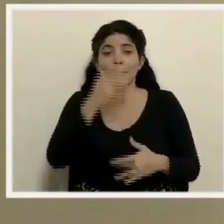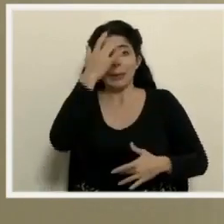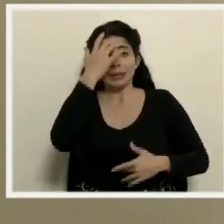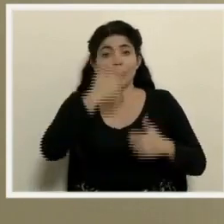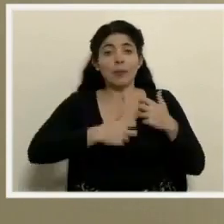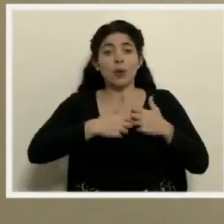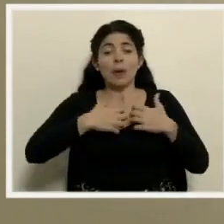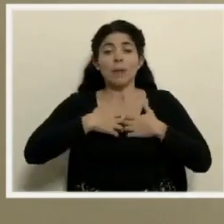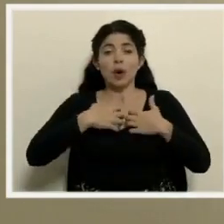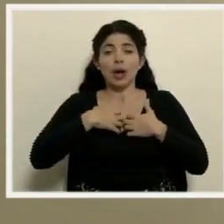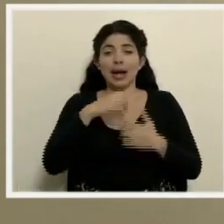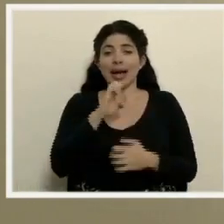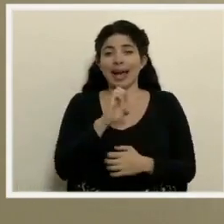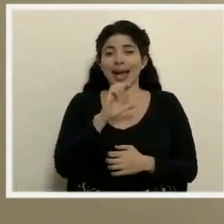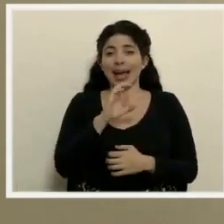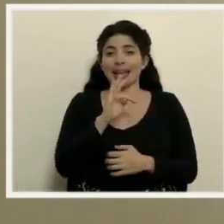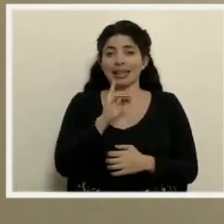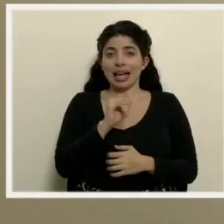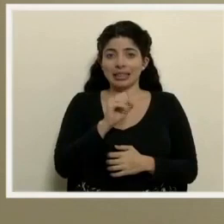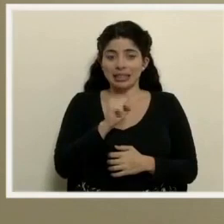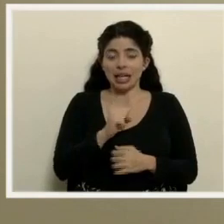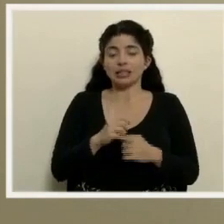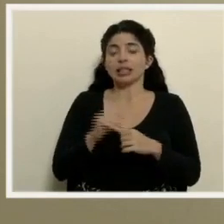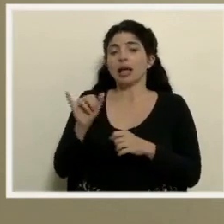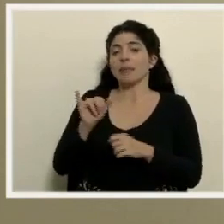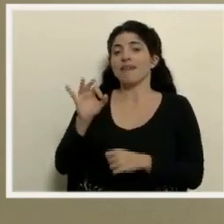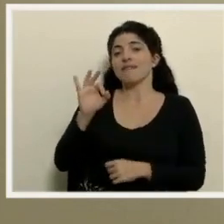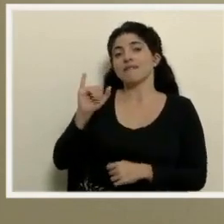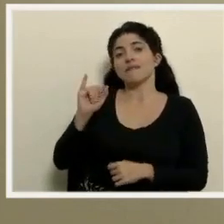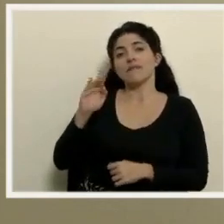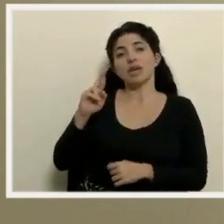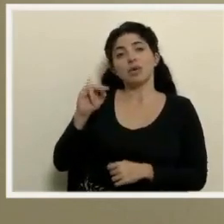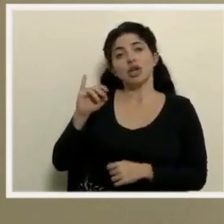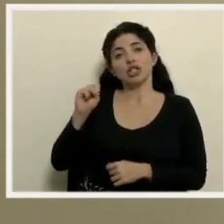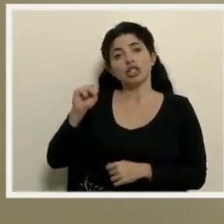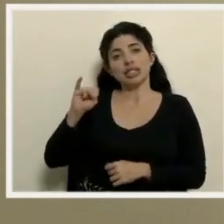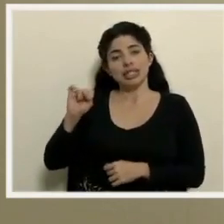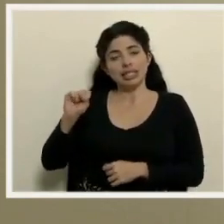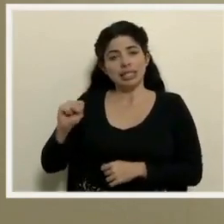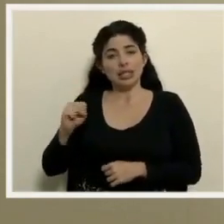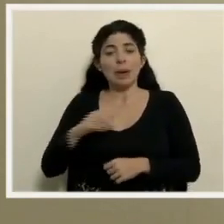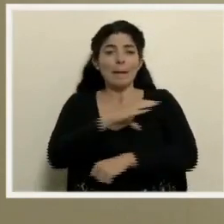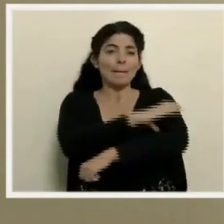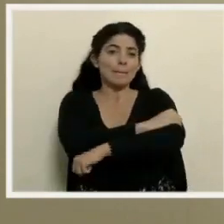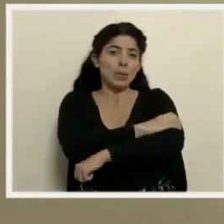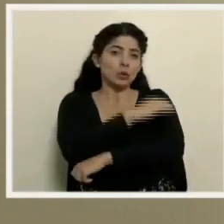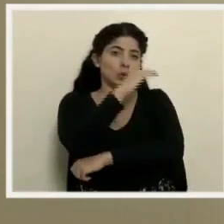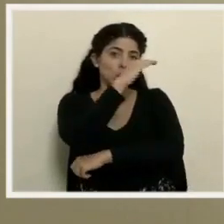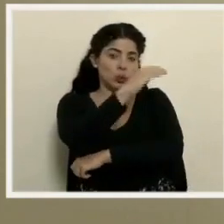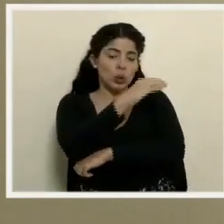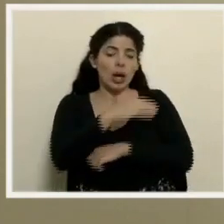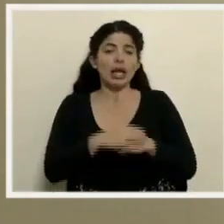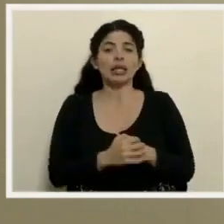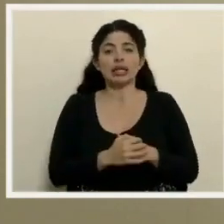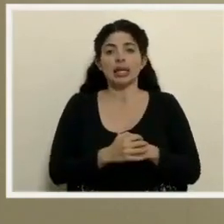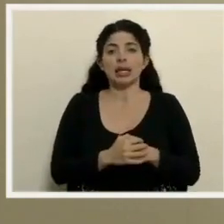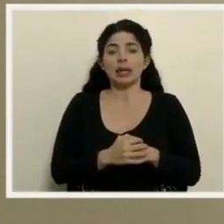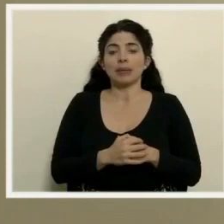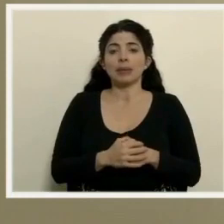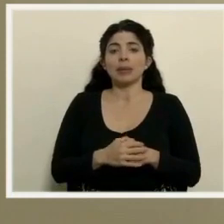bronquiectasias, que padecen de fibrosis quística, depresión arterial alta, hipertensión, de